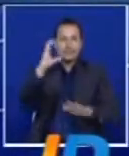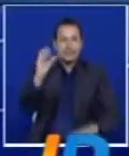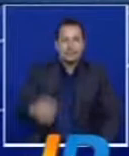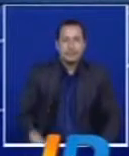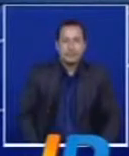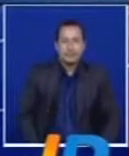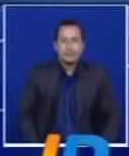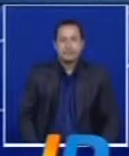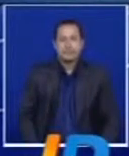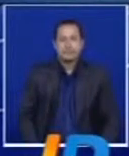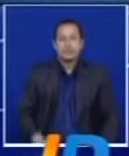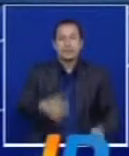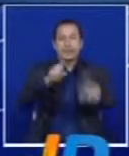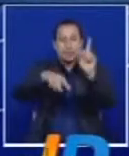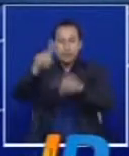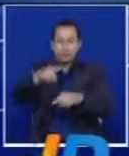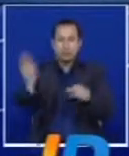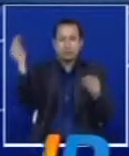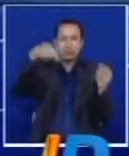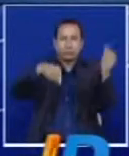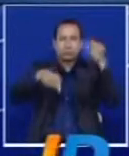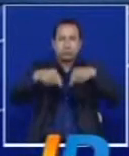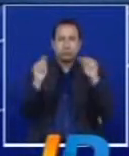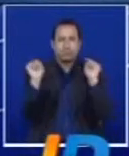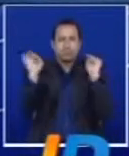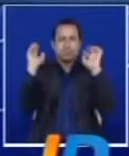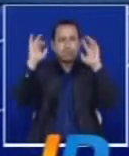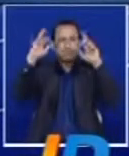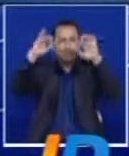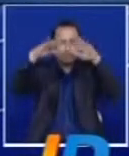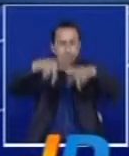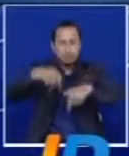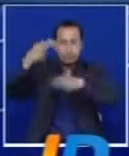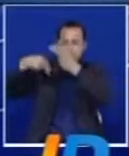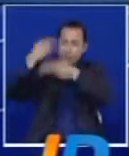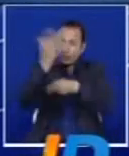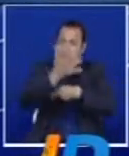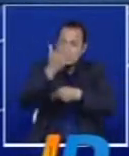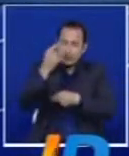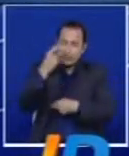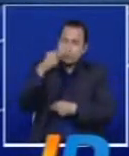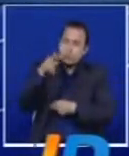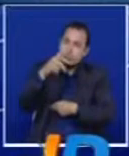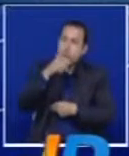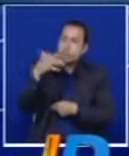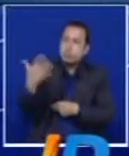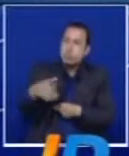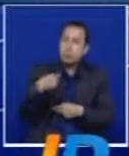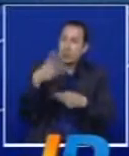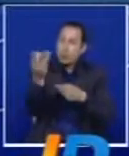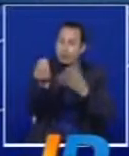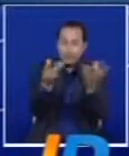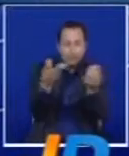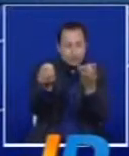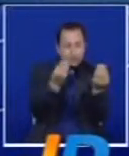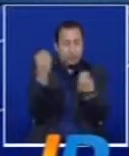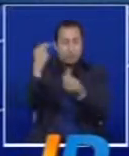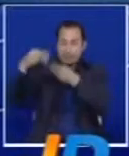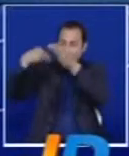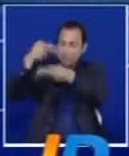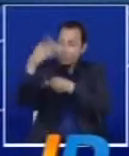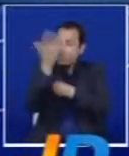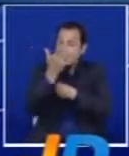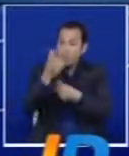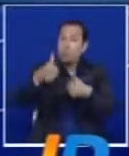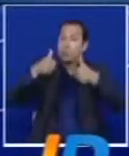Varios de los invitados a esta cumbre reconocieron los avances logrados en Colombia para mejorar las condiciones de las comunidades afrodescendientes. Sin